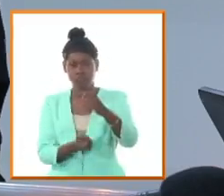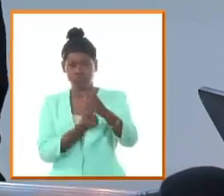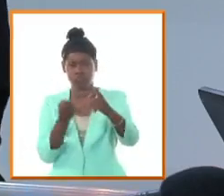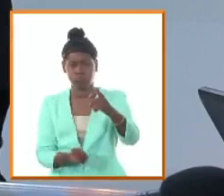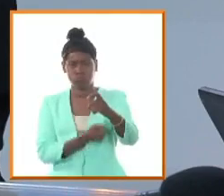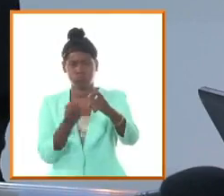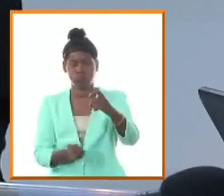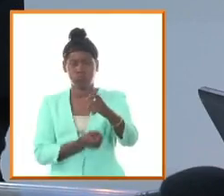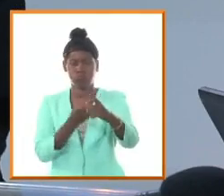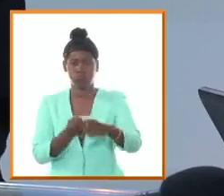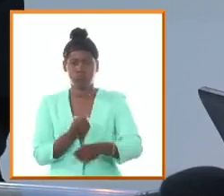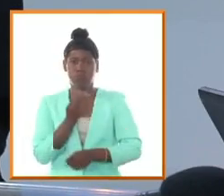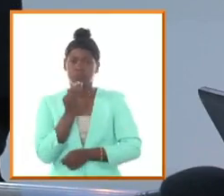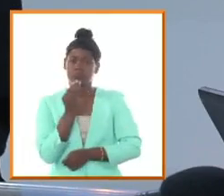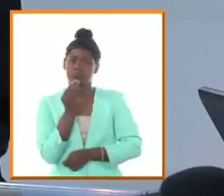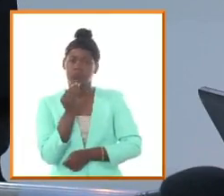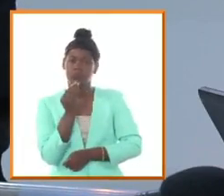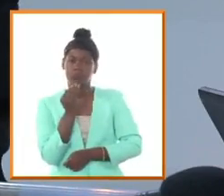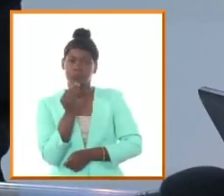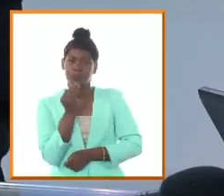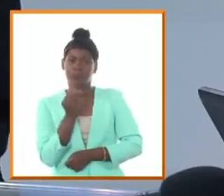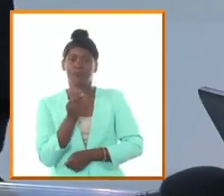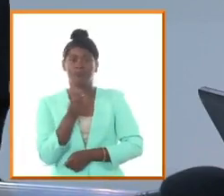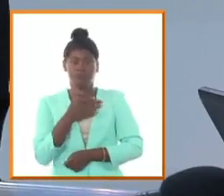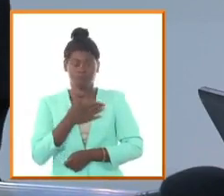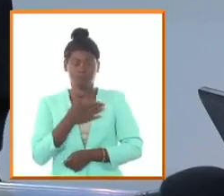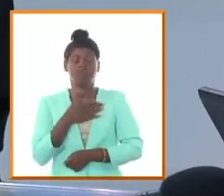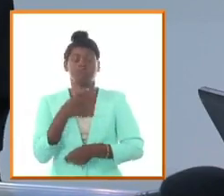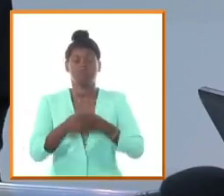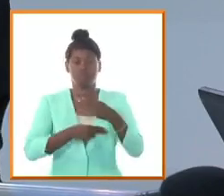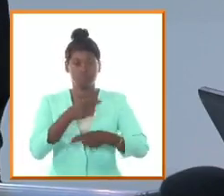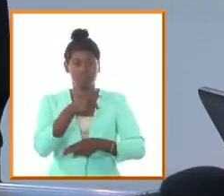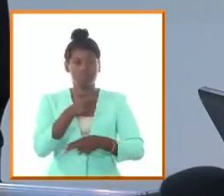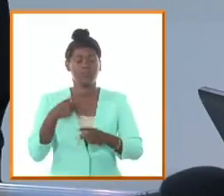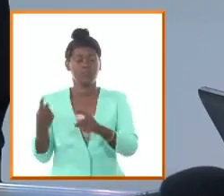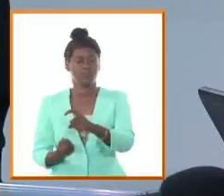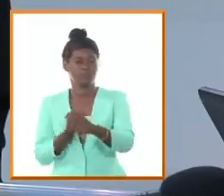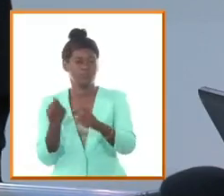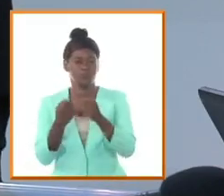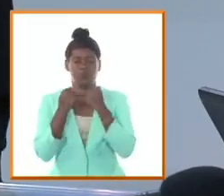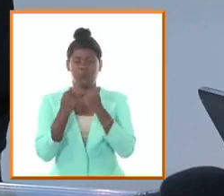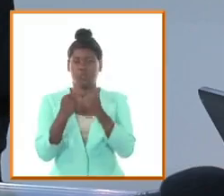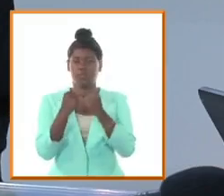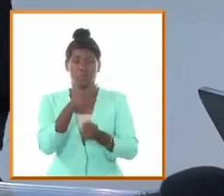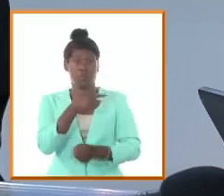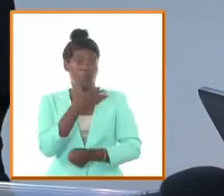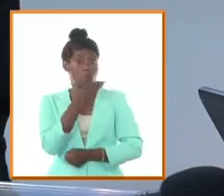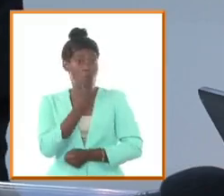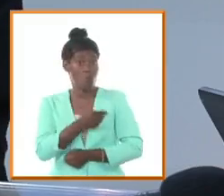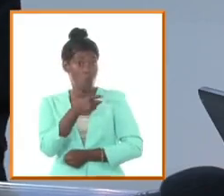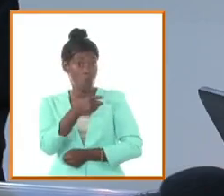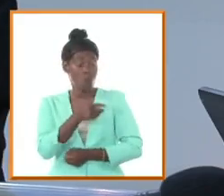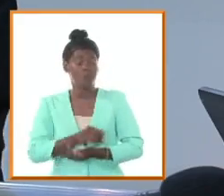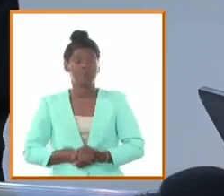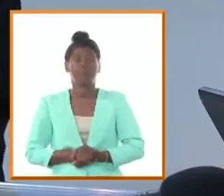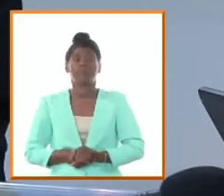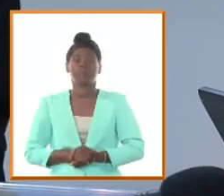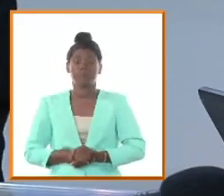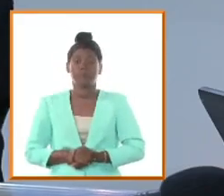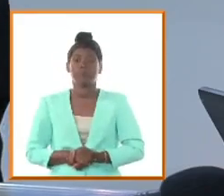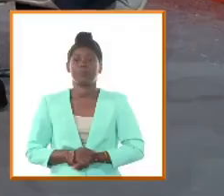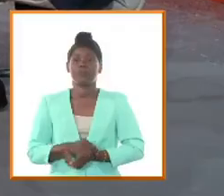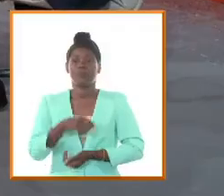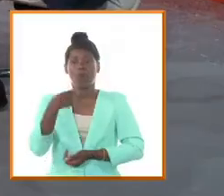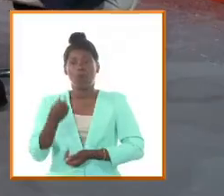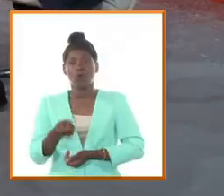uno ve incluso los villareños el liderazgo villareño el más viejo era Miguel Jerónimo Gutiérrez